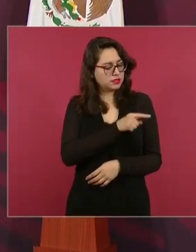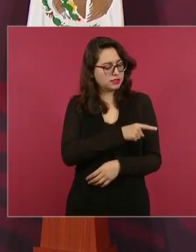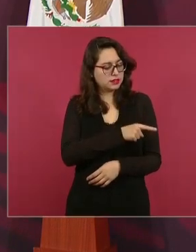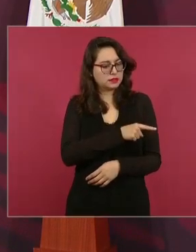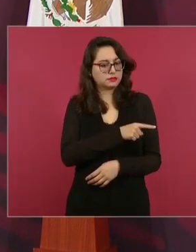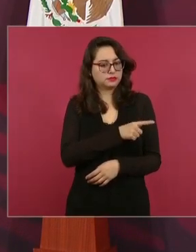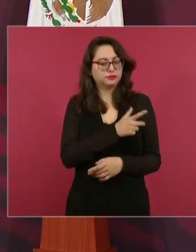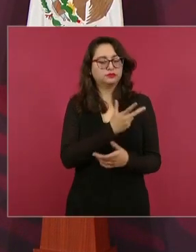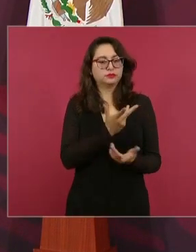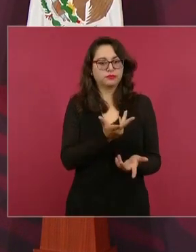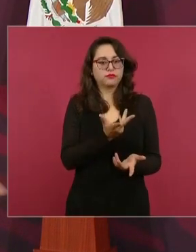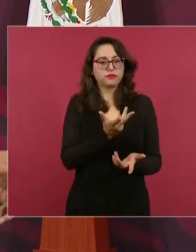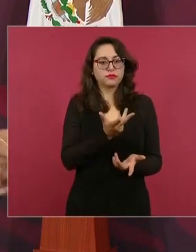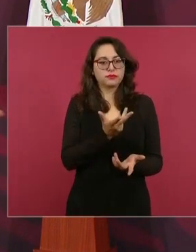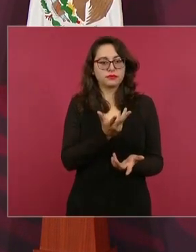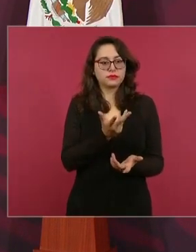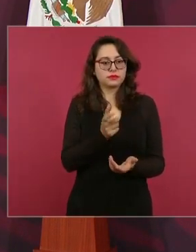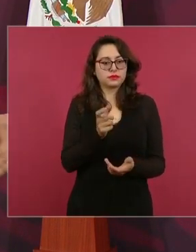terminando